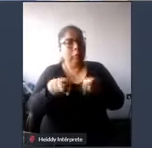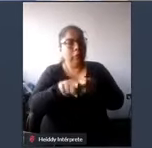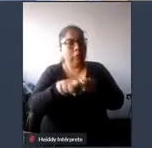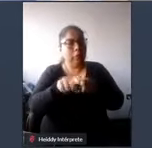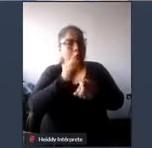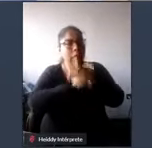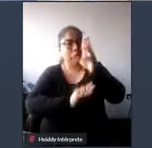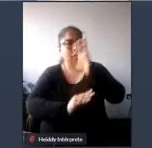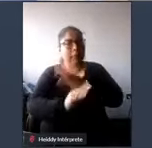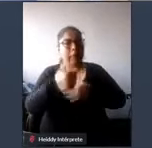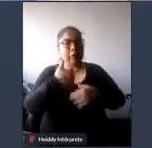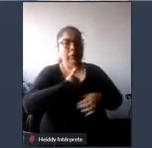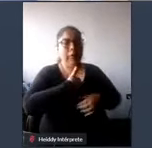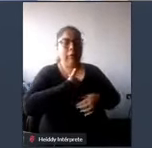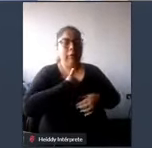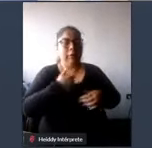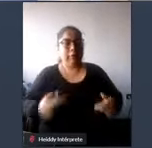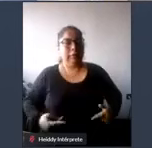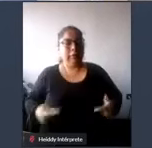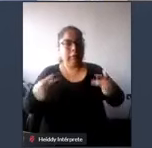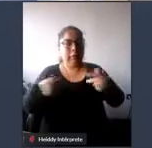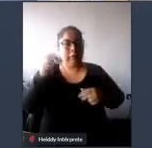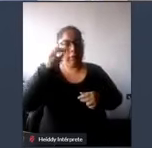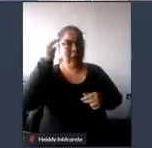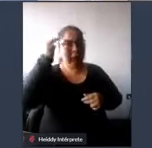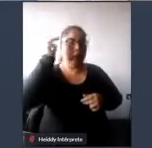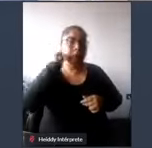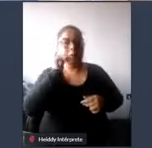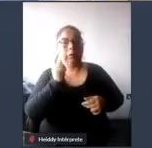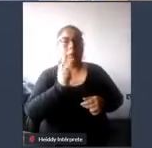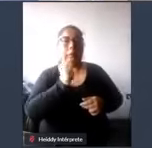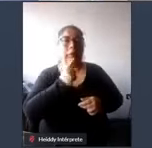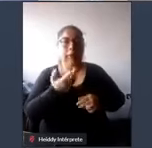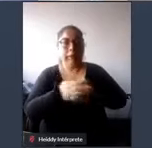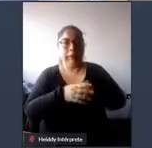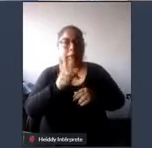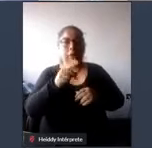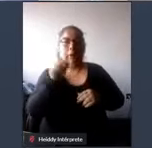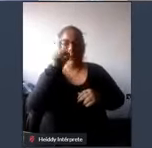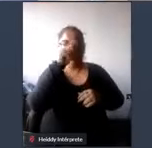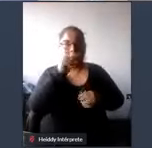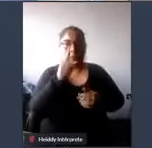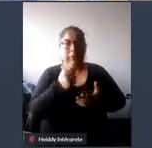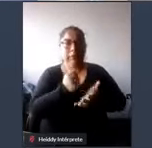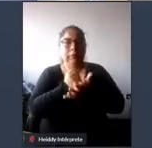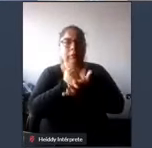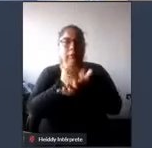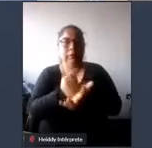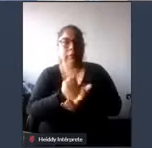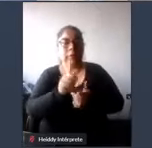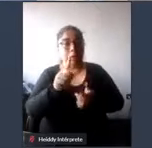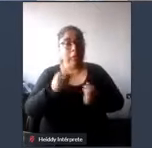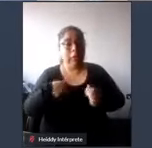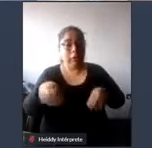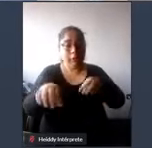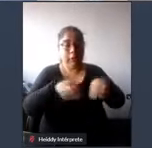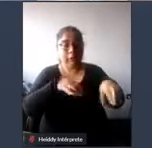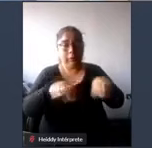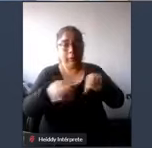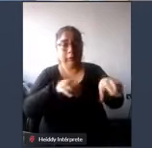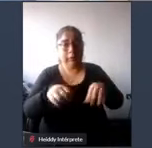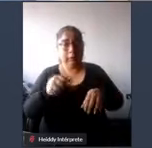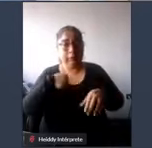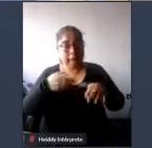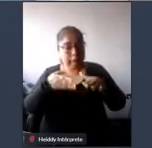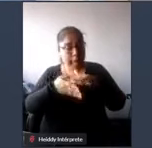en sus facultades físicas mentales o sensoriales que les impiden realizar una actividad en la forma o dentro del